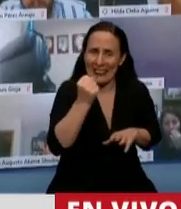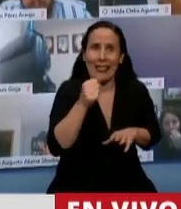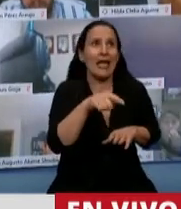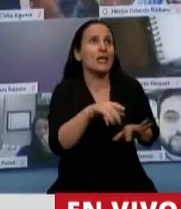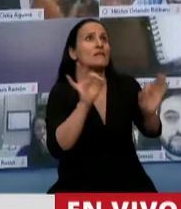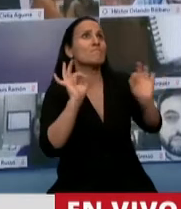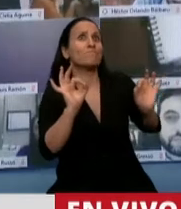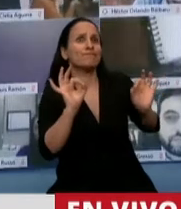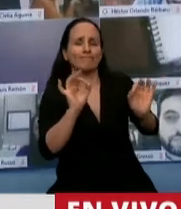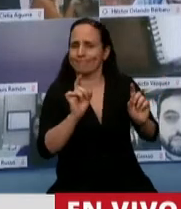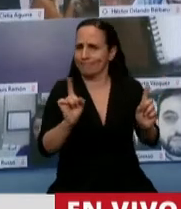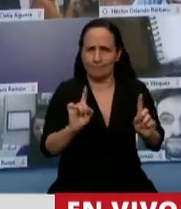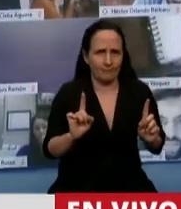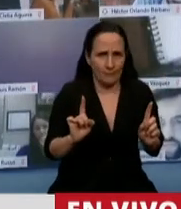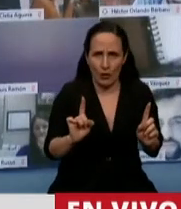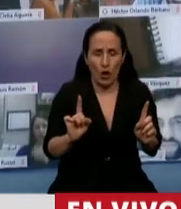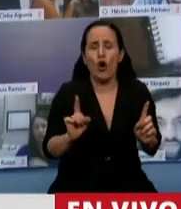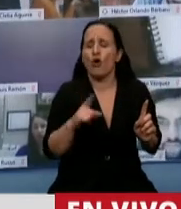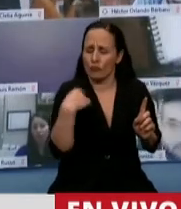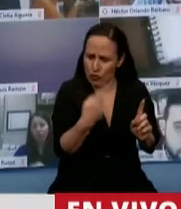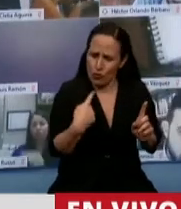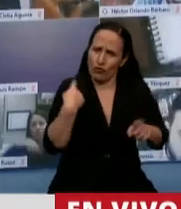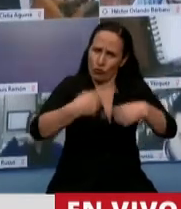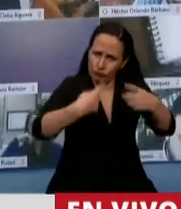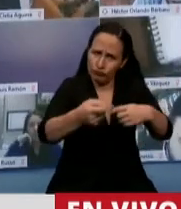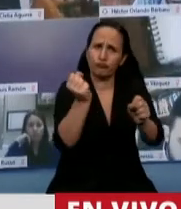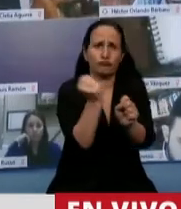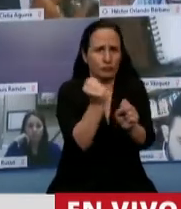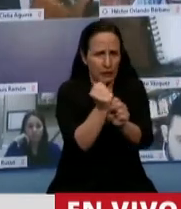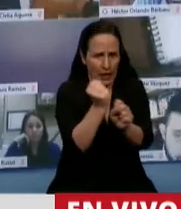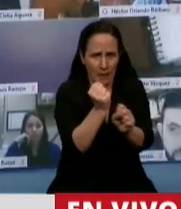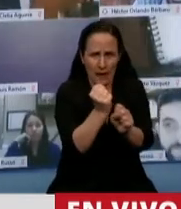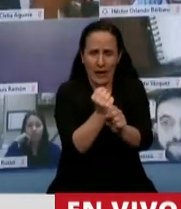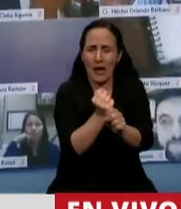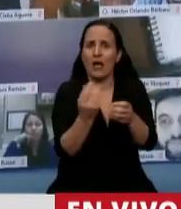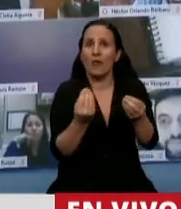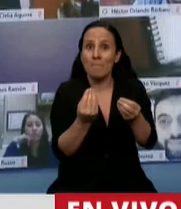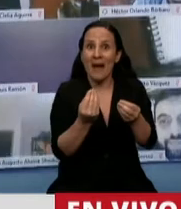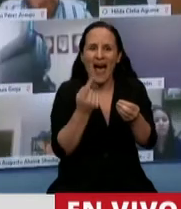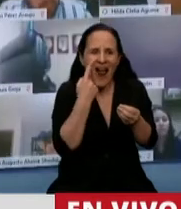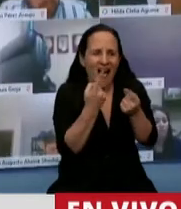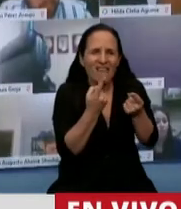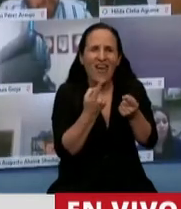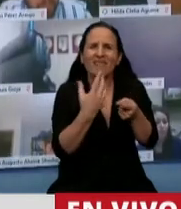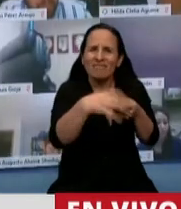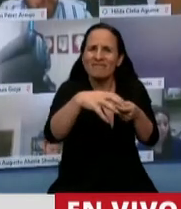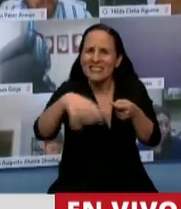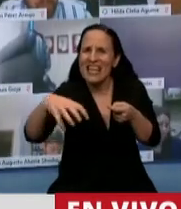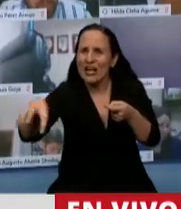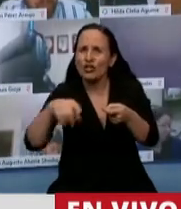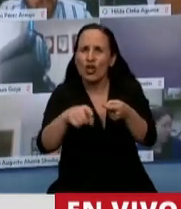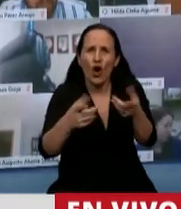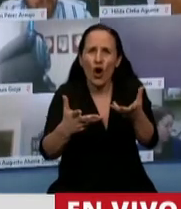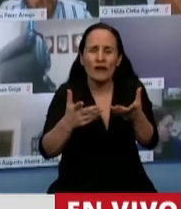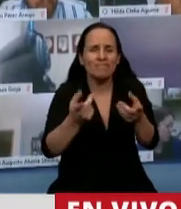suficientes. En ese sentido seguiremos trabajando para poder atender distintos sectores que por ahí es necesario seguir incorporando en